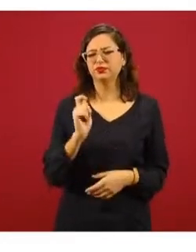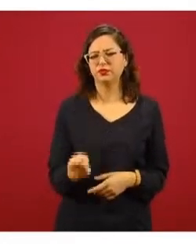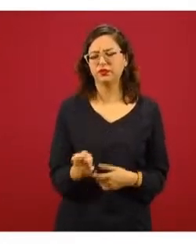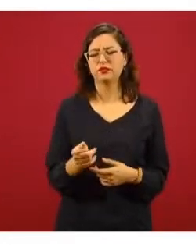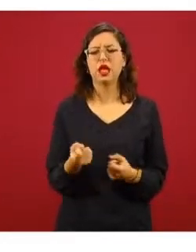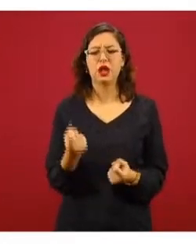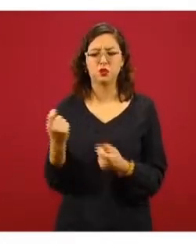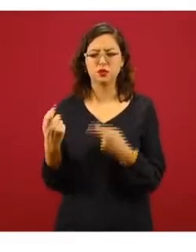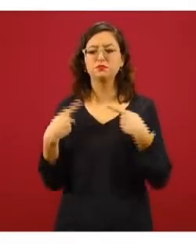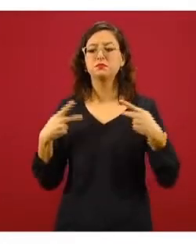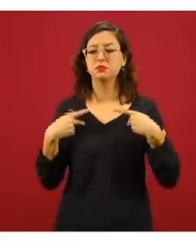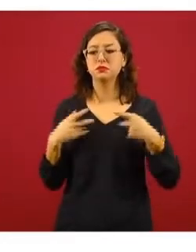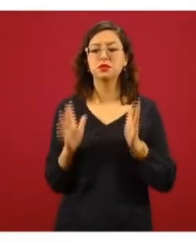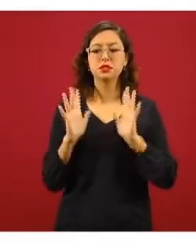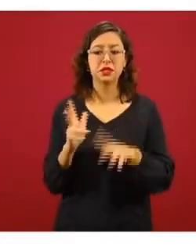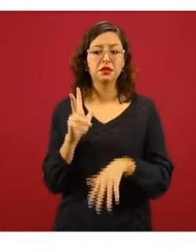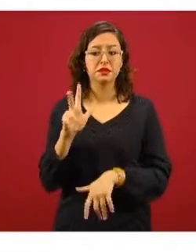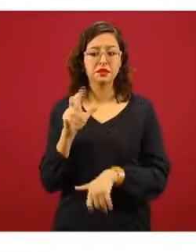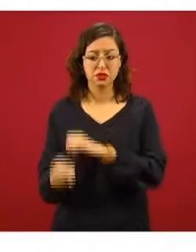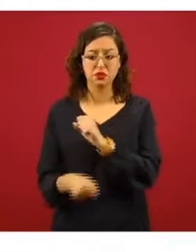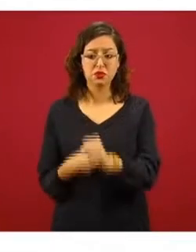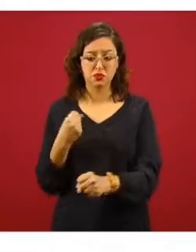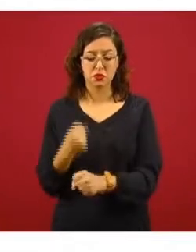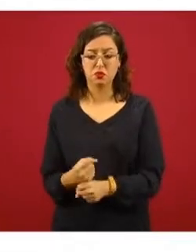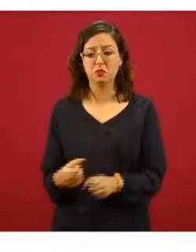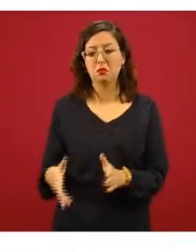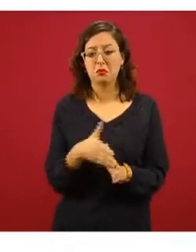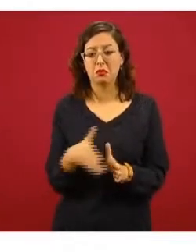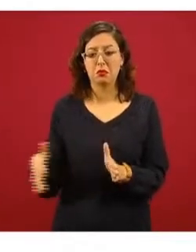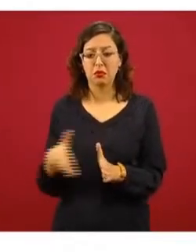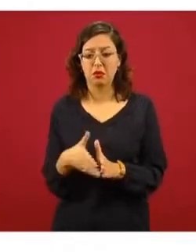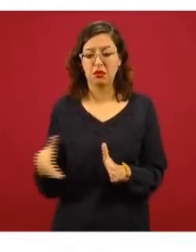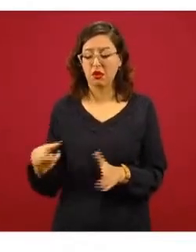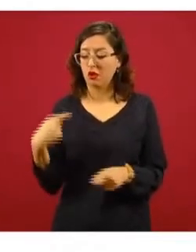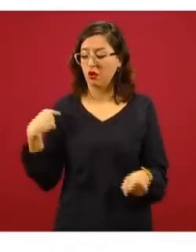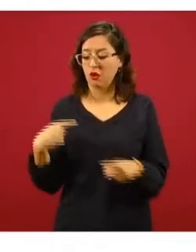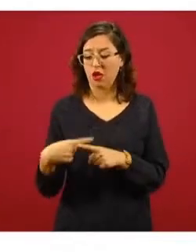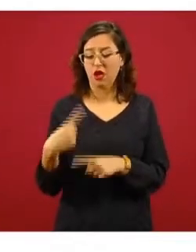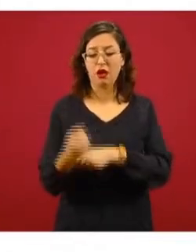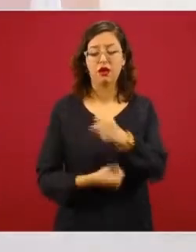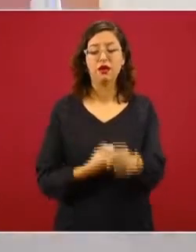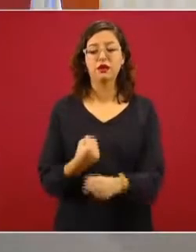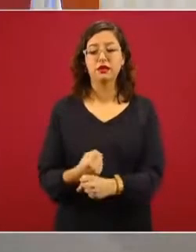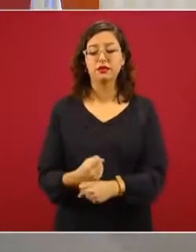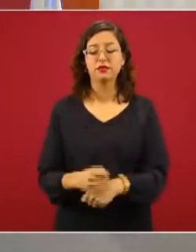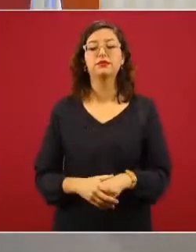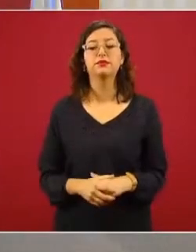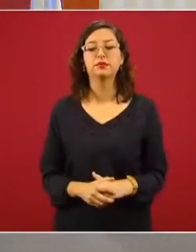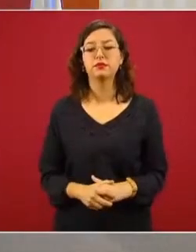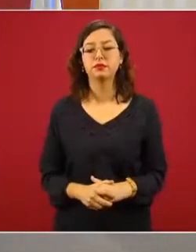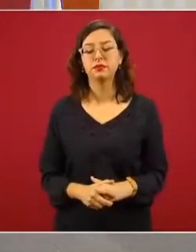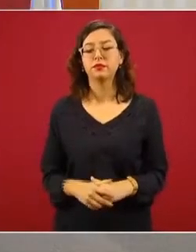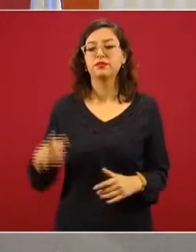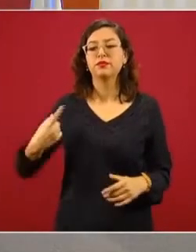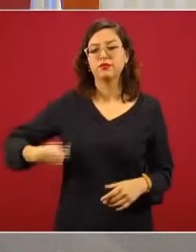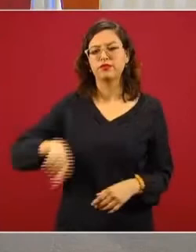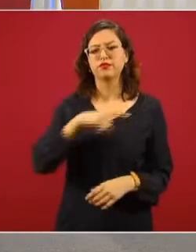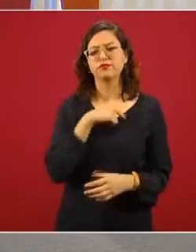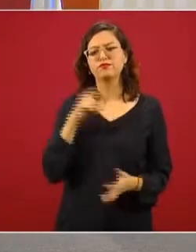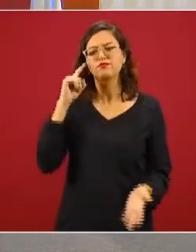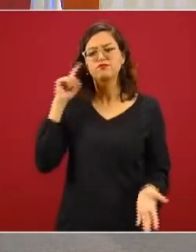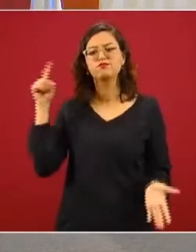cumplido la mayoría de edad durante este último año. Entonces, creemos que todo